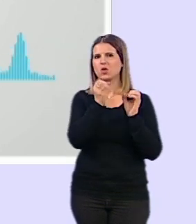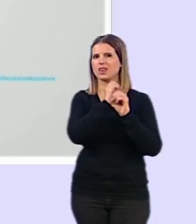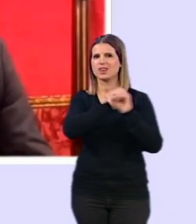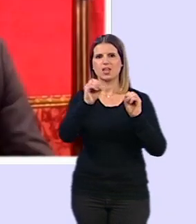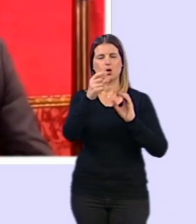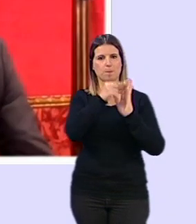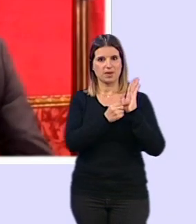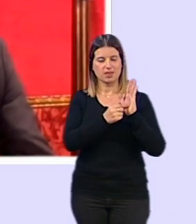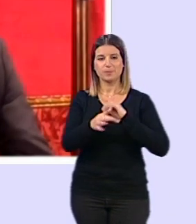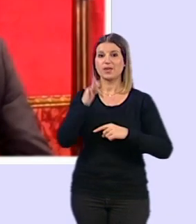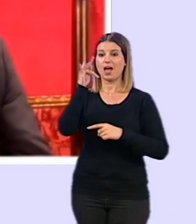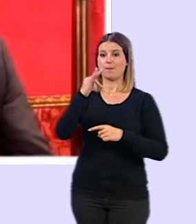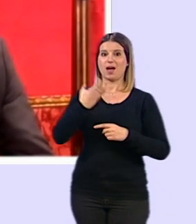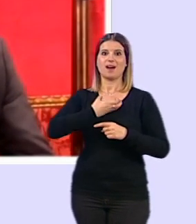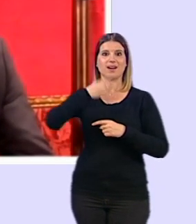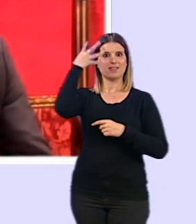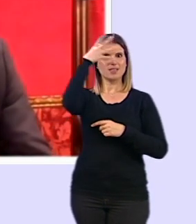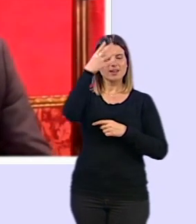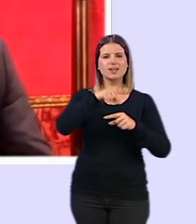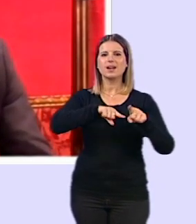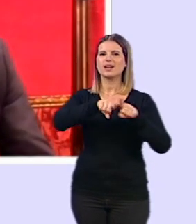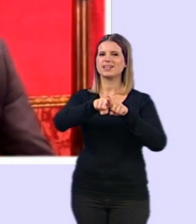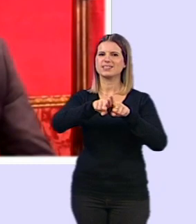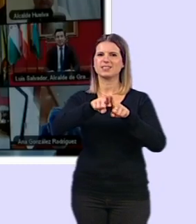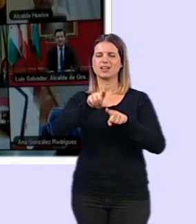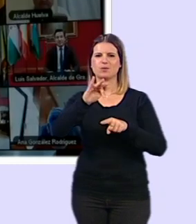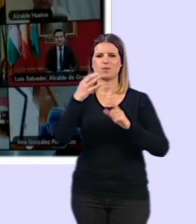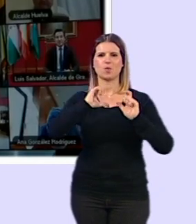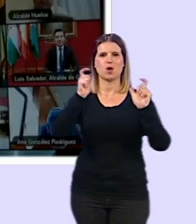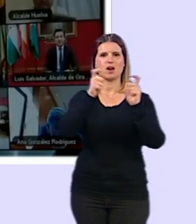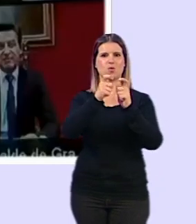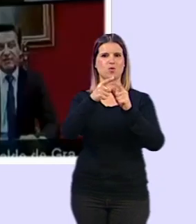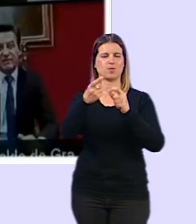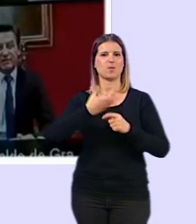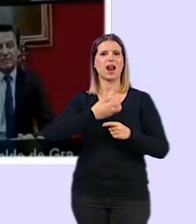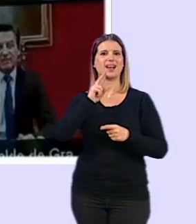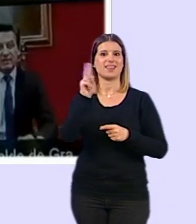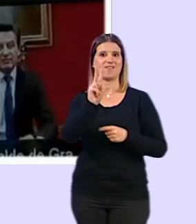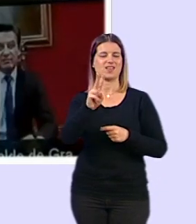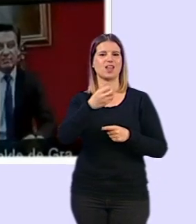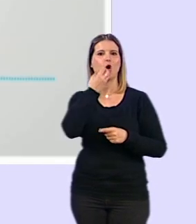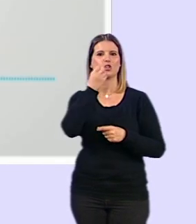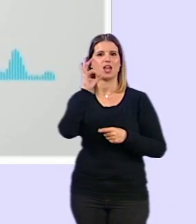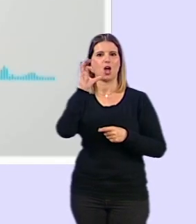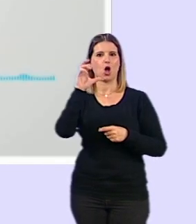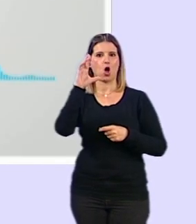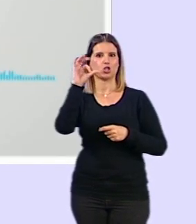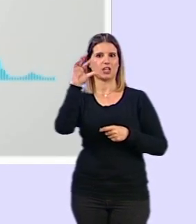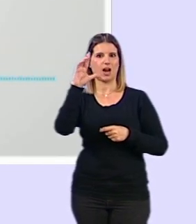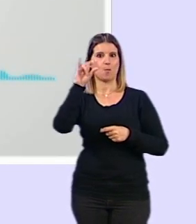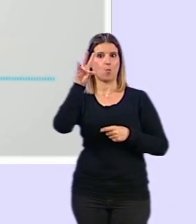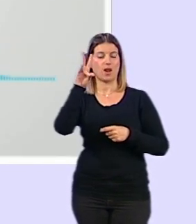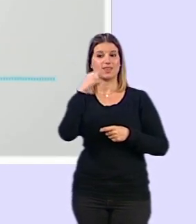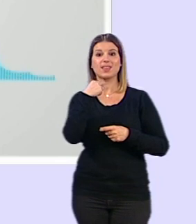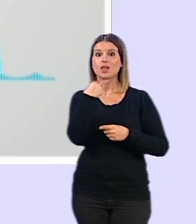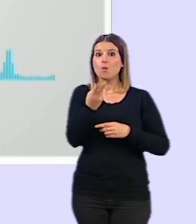medida. Además, el alcalde de Granada ha criticado la postura en la reunión del alcalde de Valladolid, el socialista Oscar Puente. El portavoz del PSOE dijo